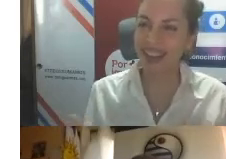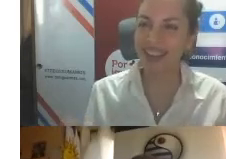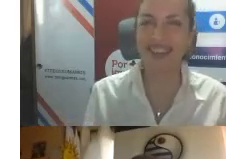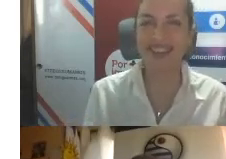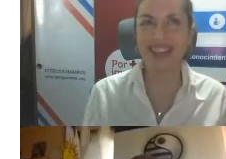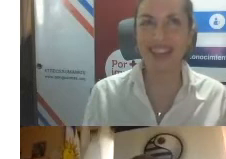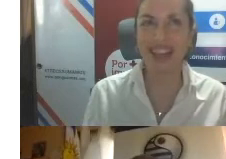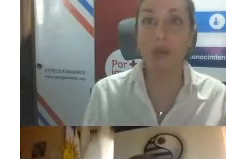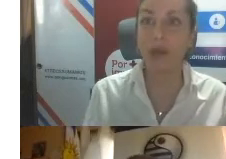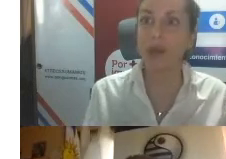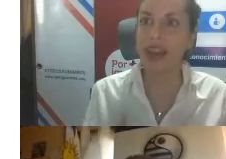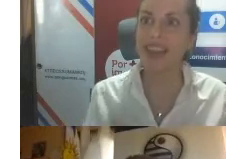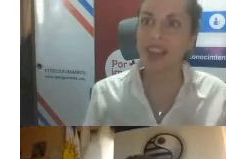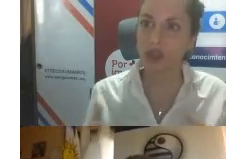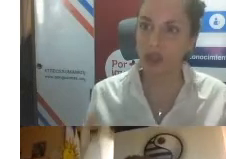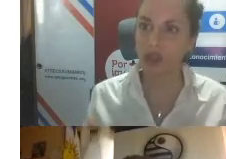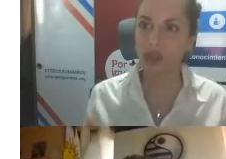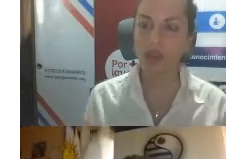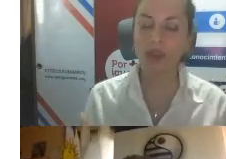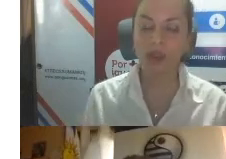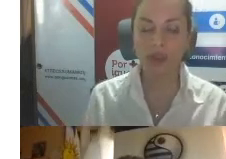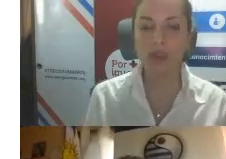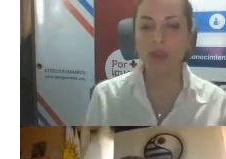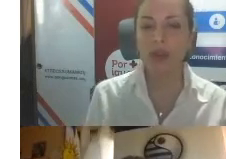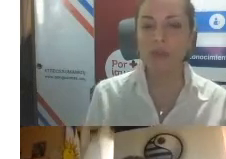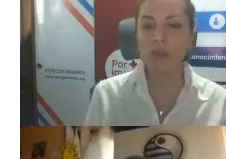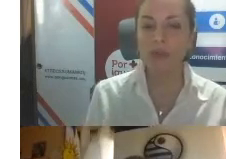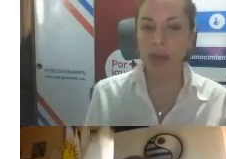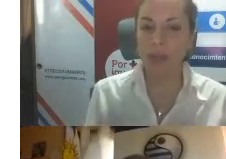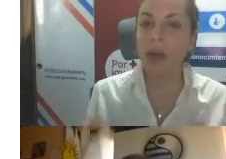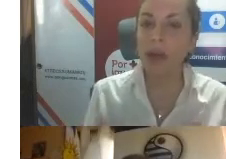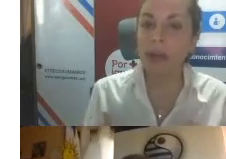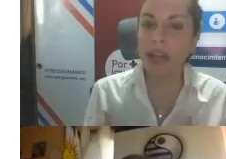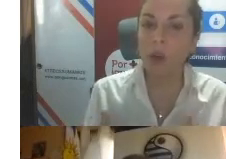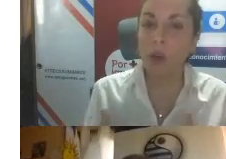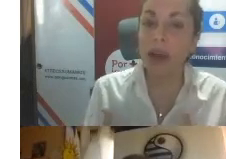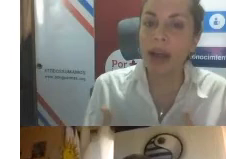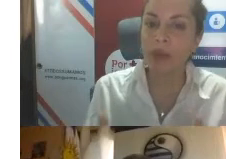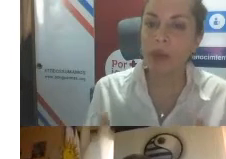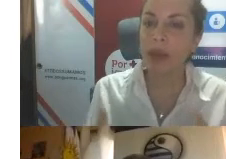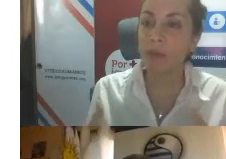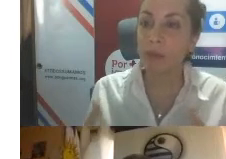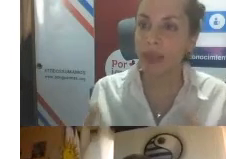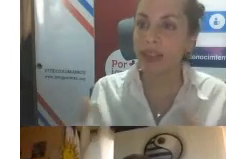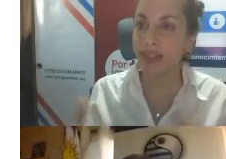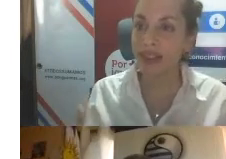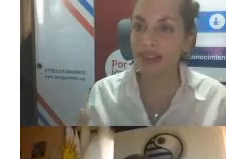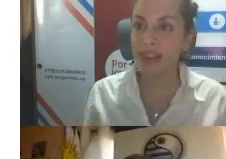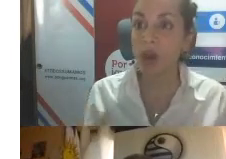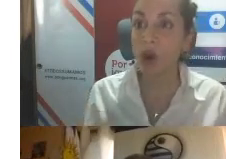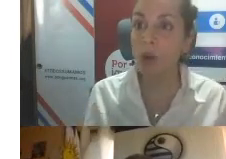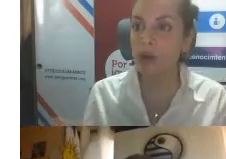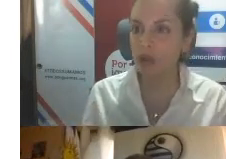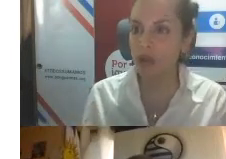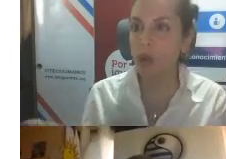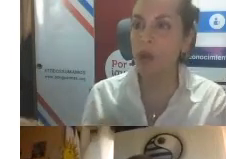que se decía de, bueno, nada de nosotros sin nosotros, también nos abre un camino en poder decirles